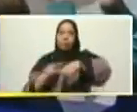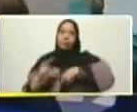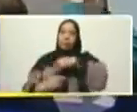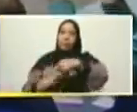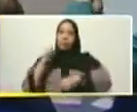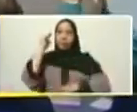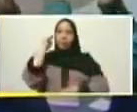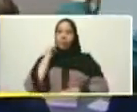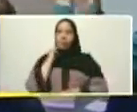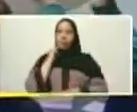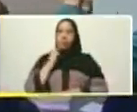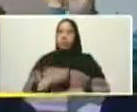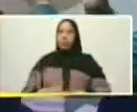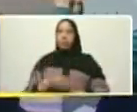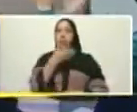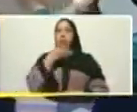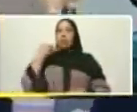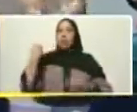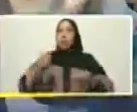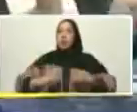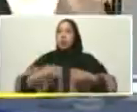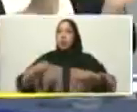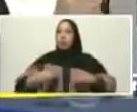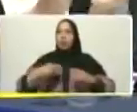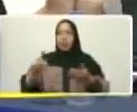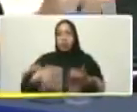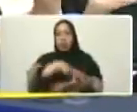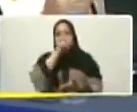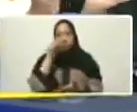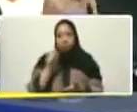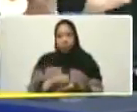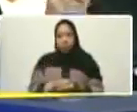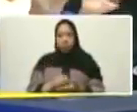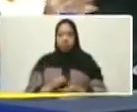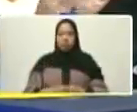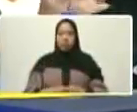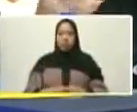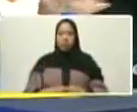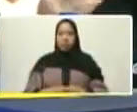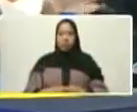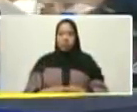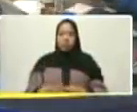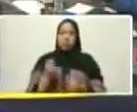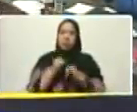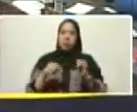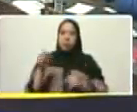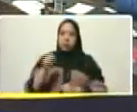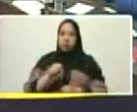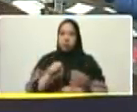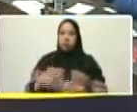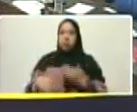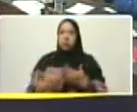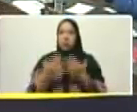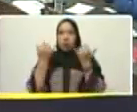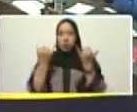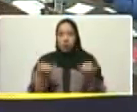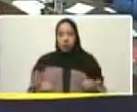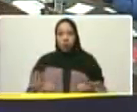seguiremos dando la vida entera así ha sido así es